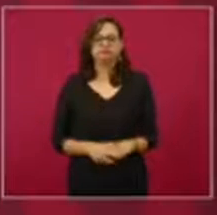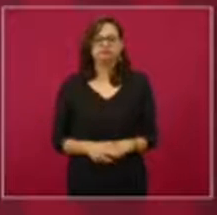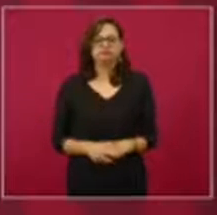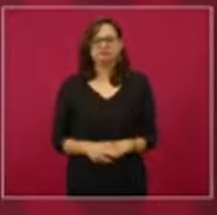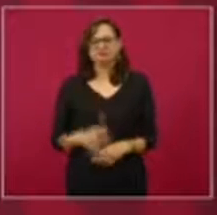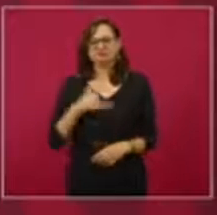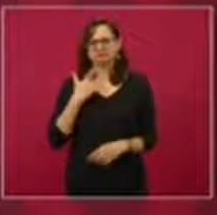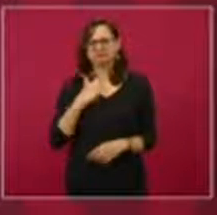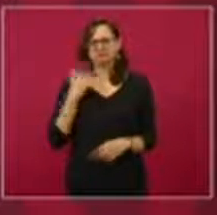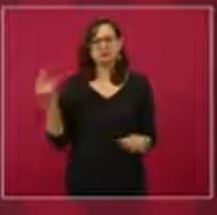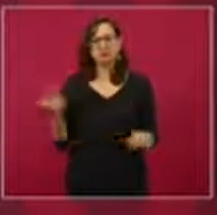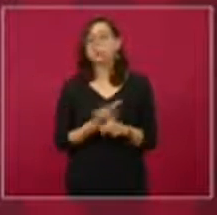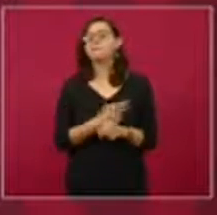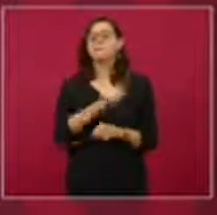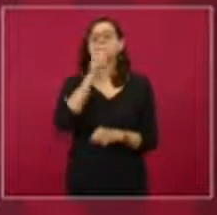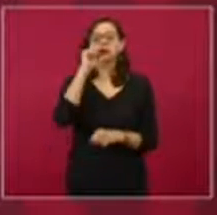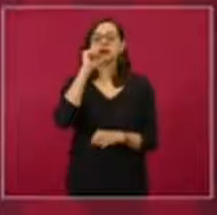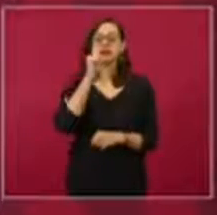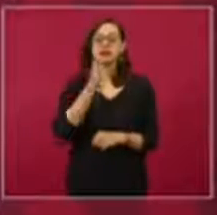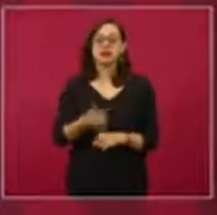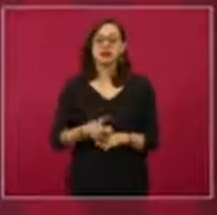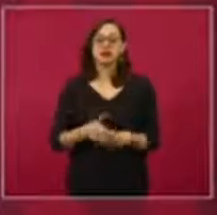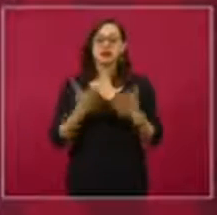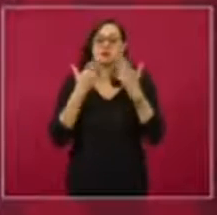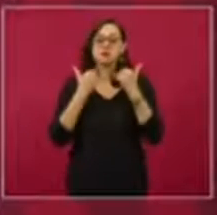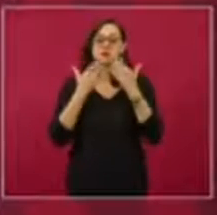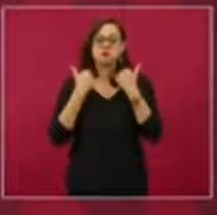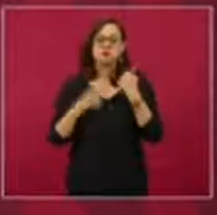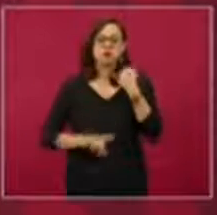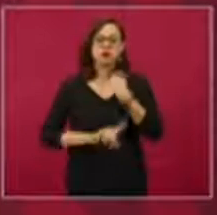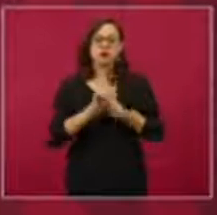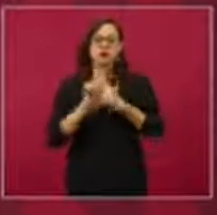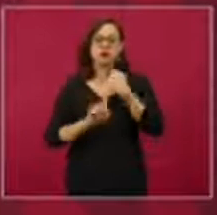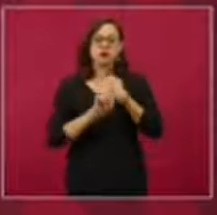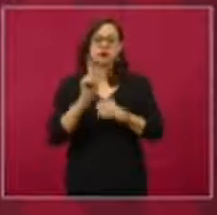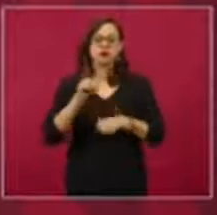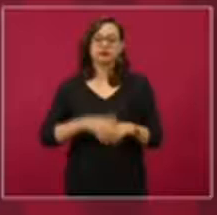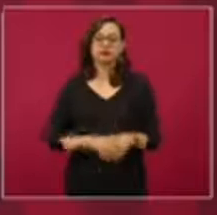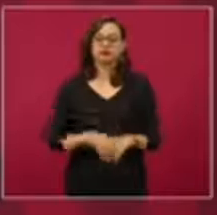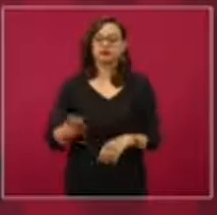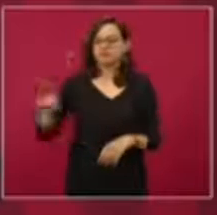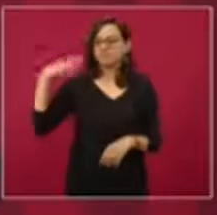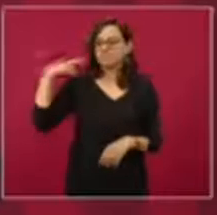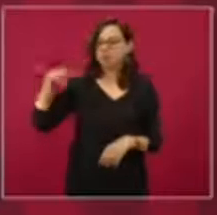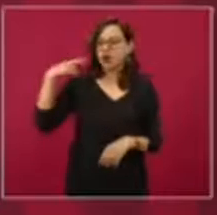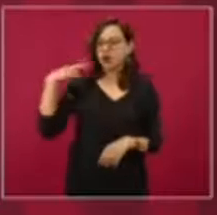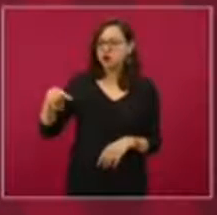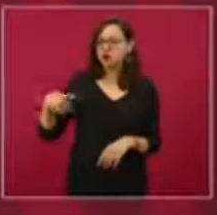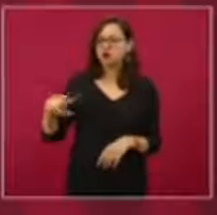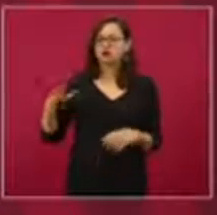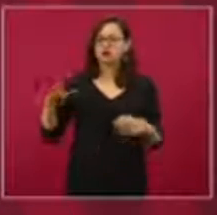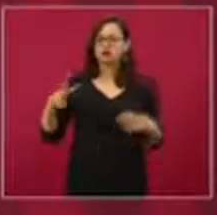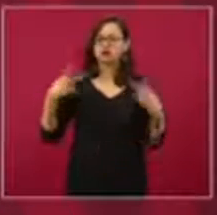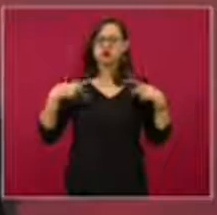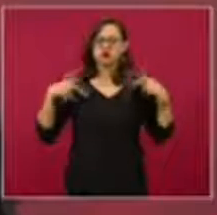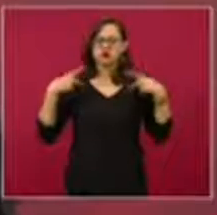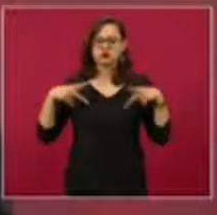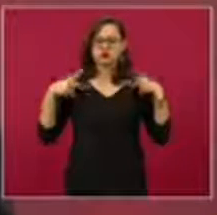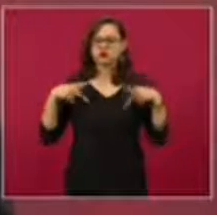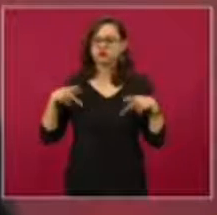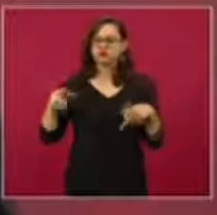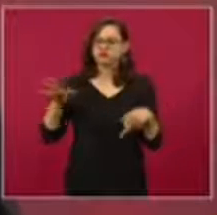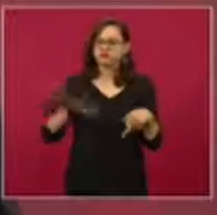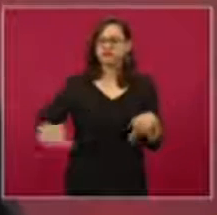nada, no sucede absolutamente nada. Mis paisanos, Veracruz, están muy